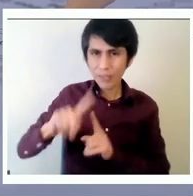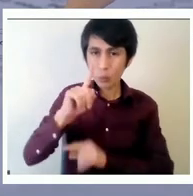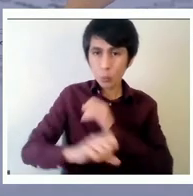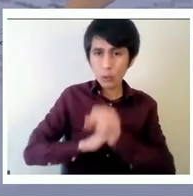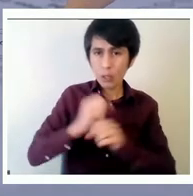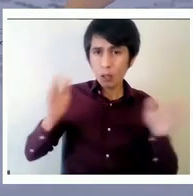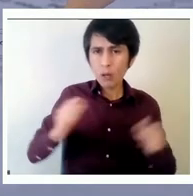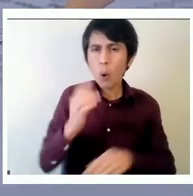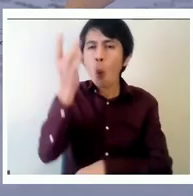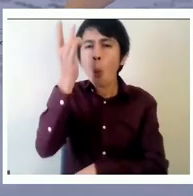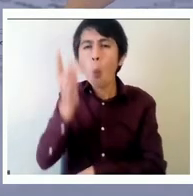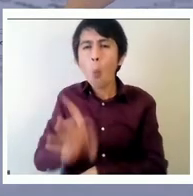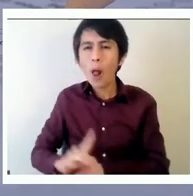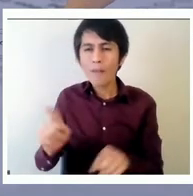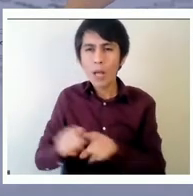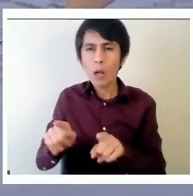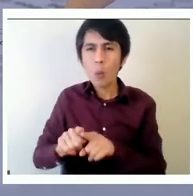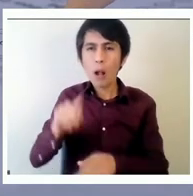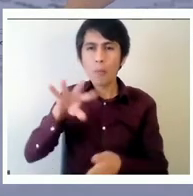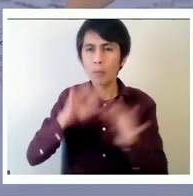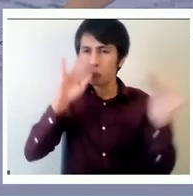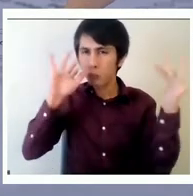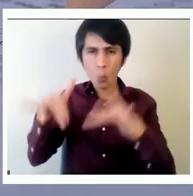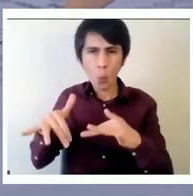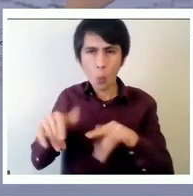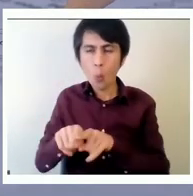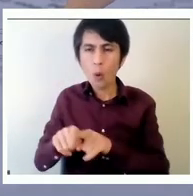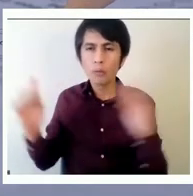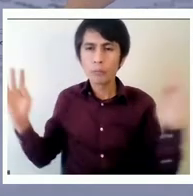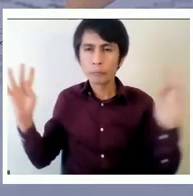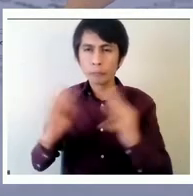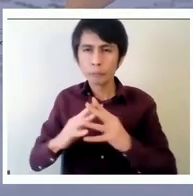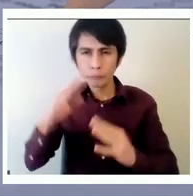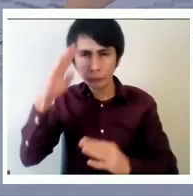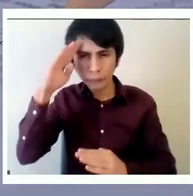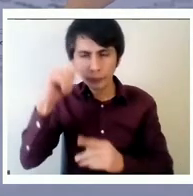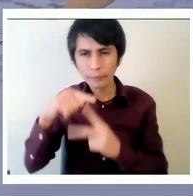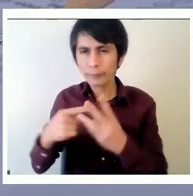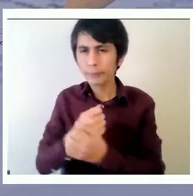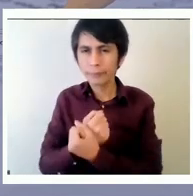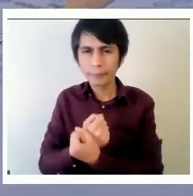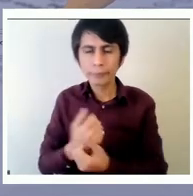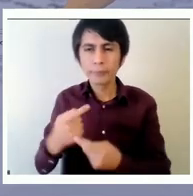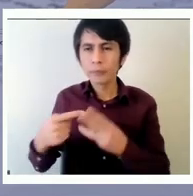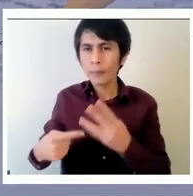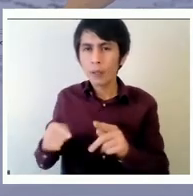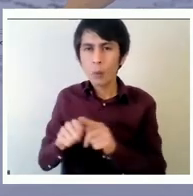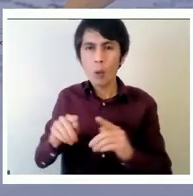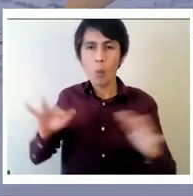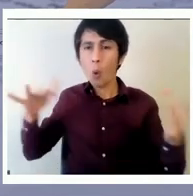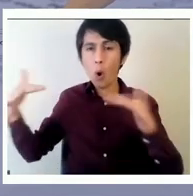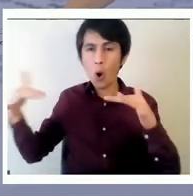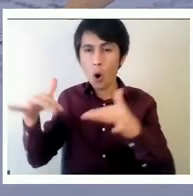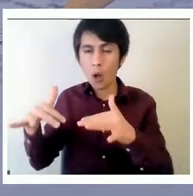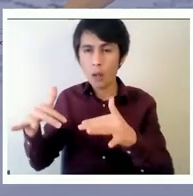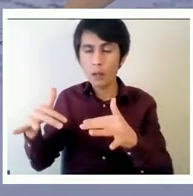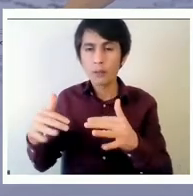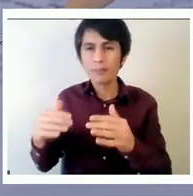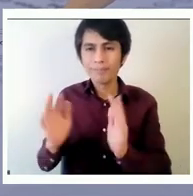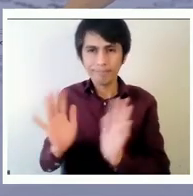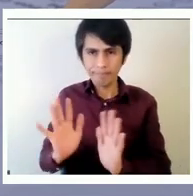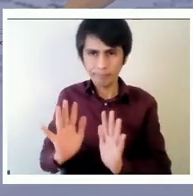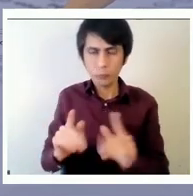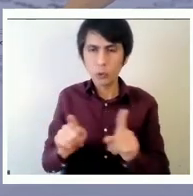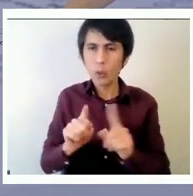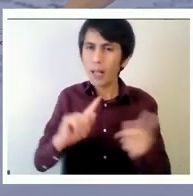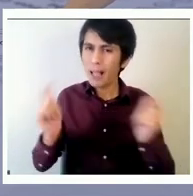que se hace con la fuerza policial etcétera esta épica increíble cambiar la